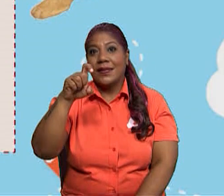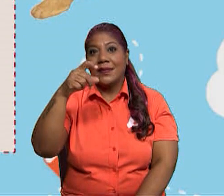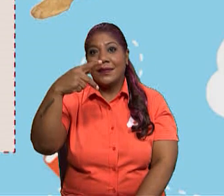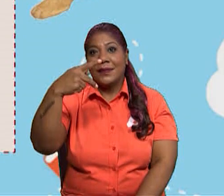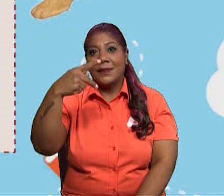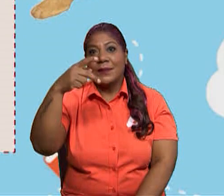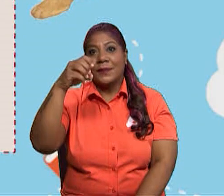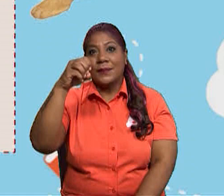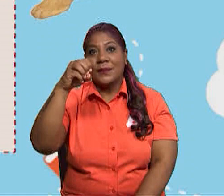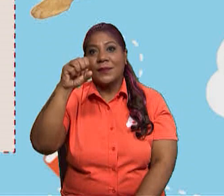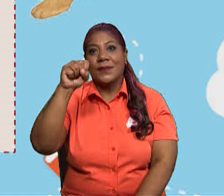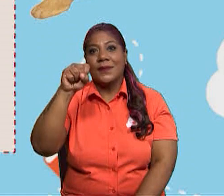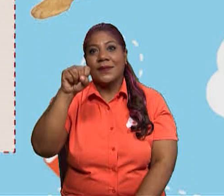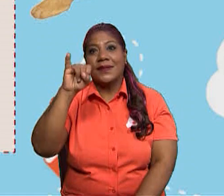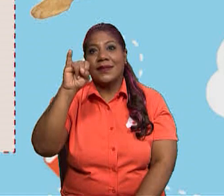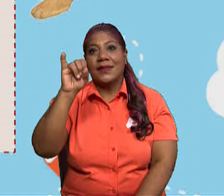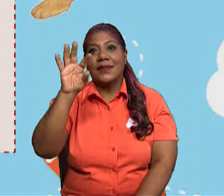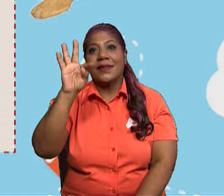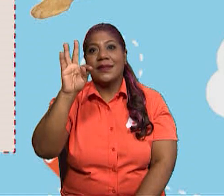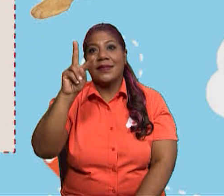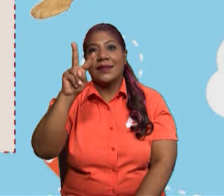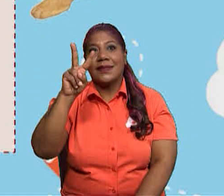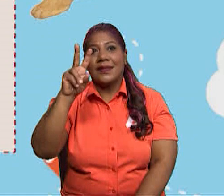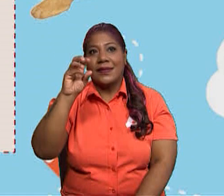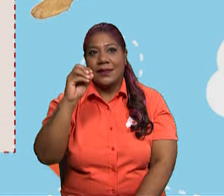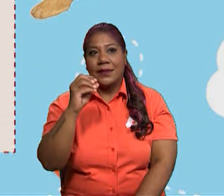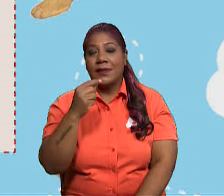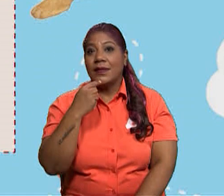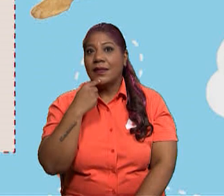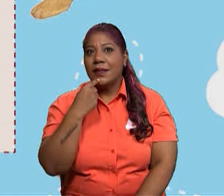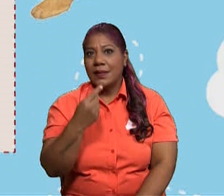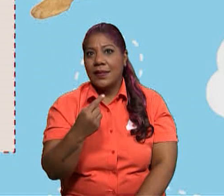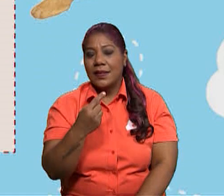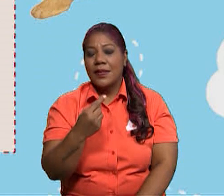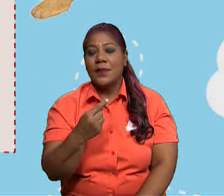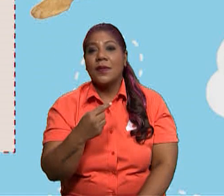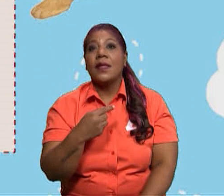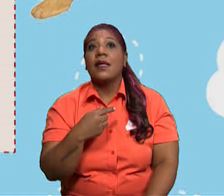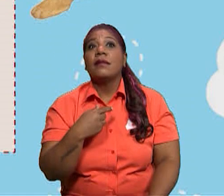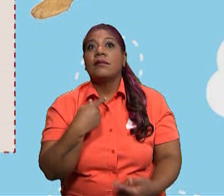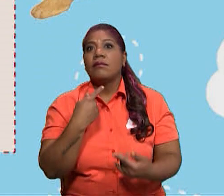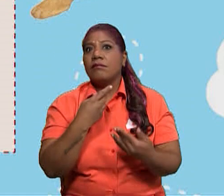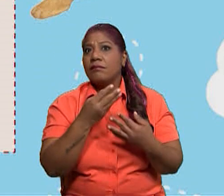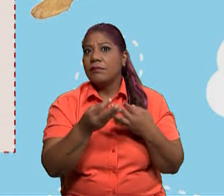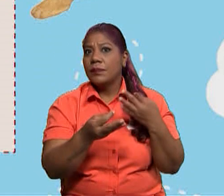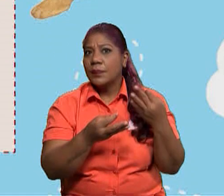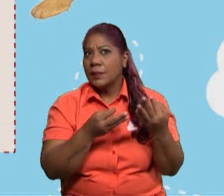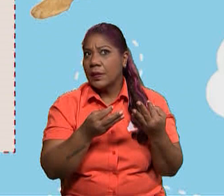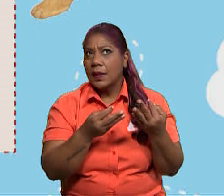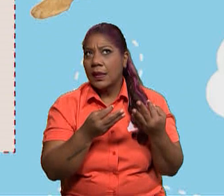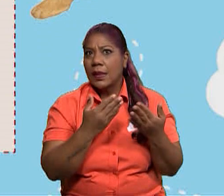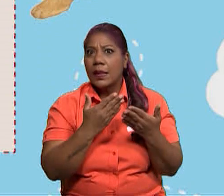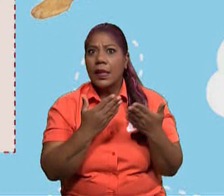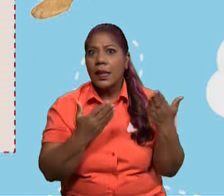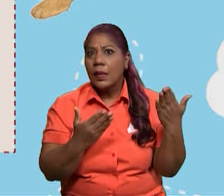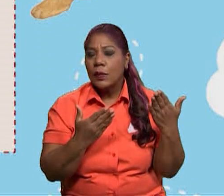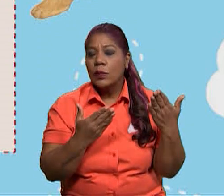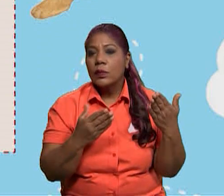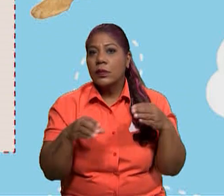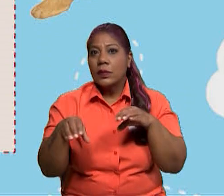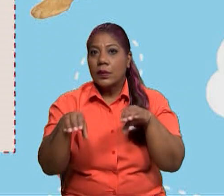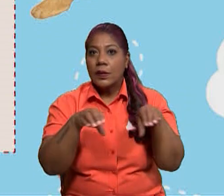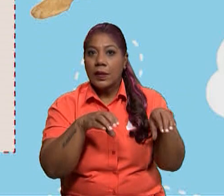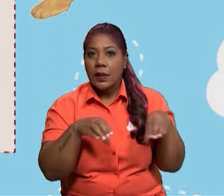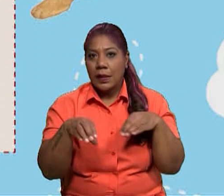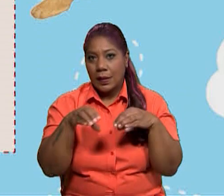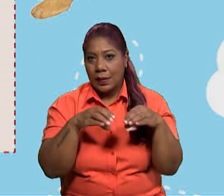exponer algunas actividades. Vamos a exponer. Nuestro texto expositivo es aquel que busca